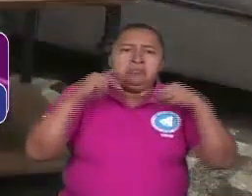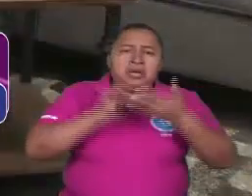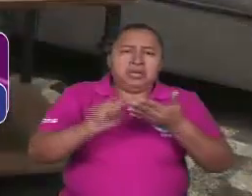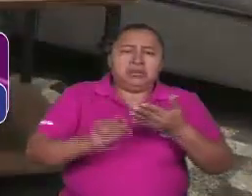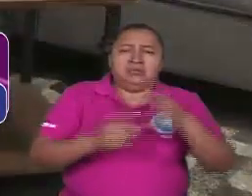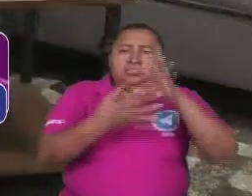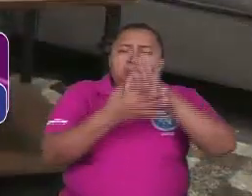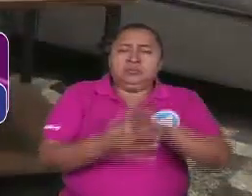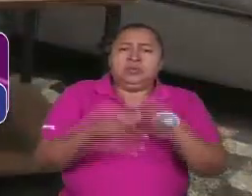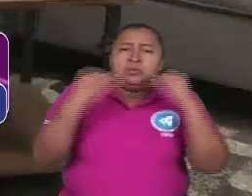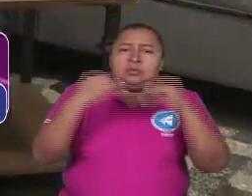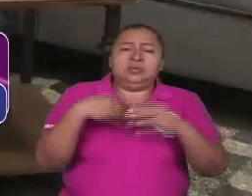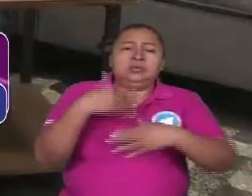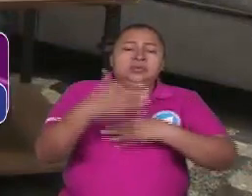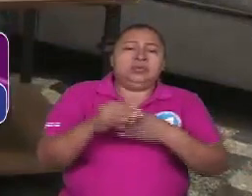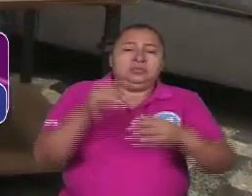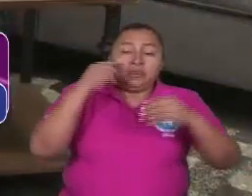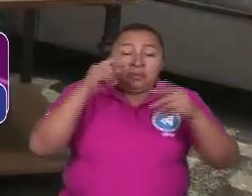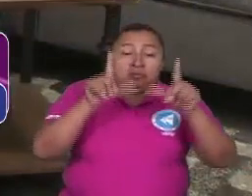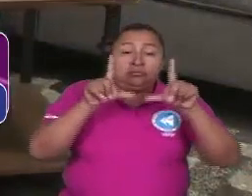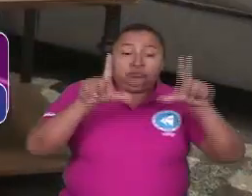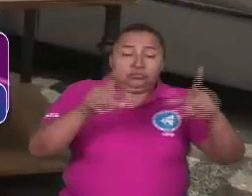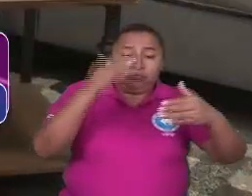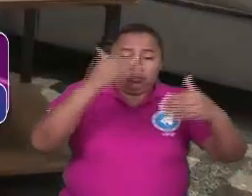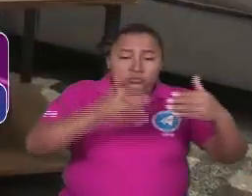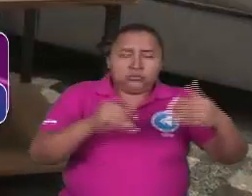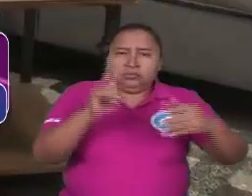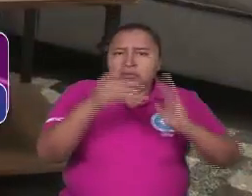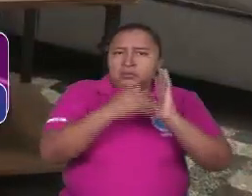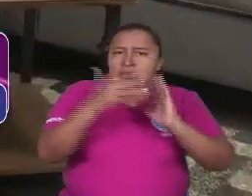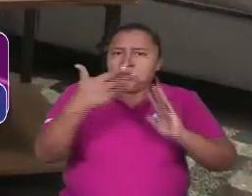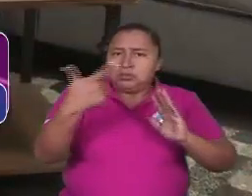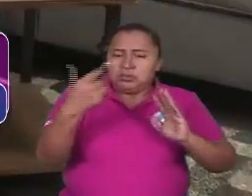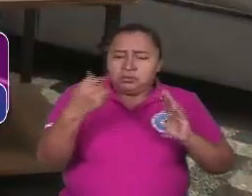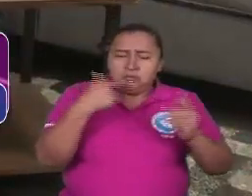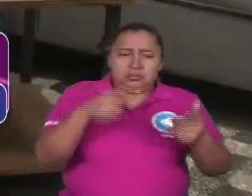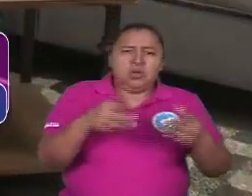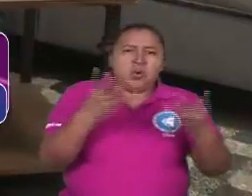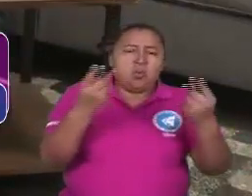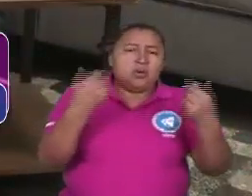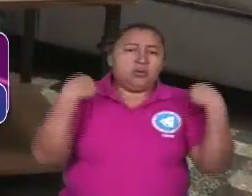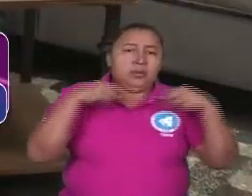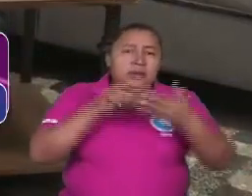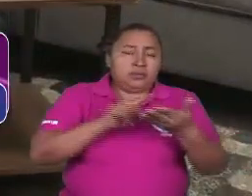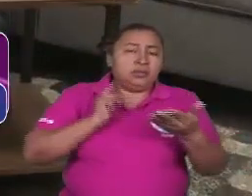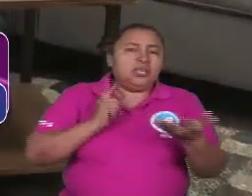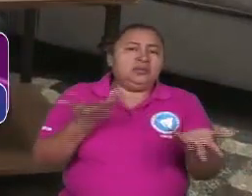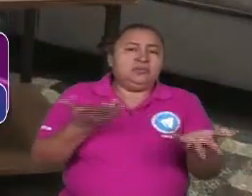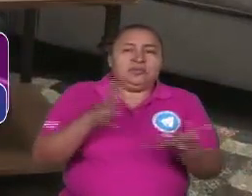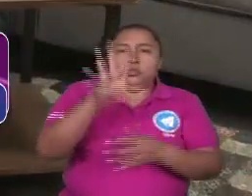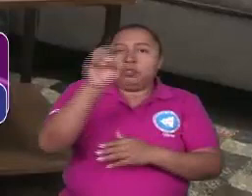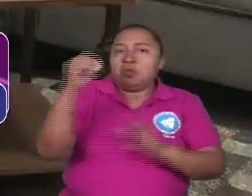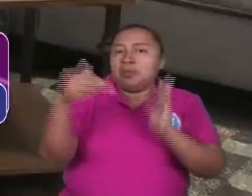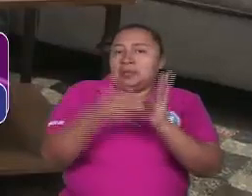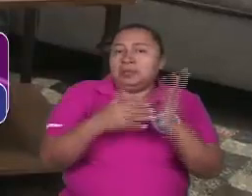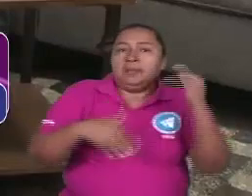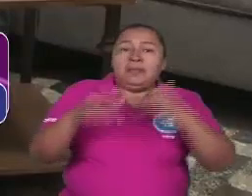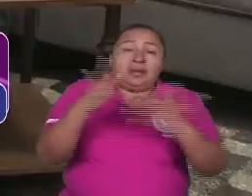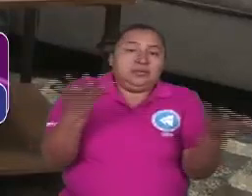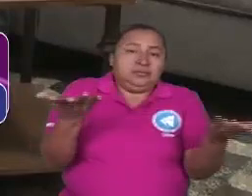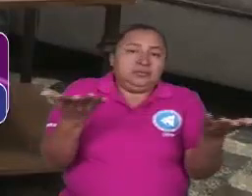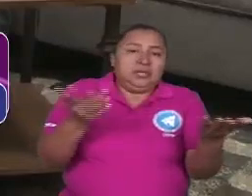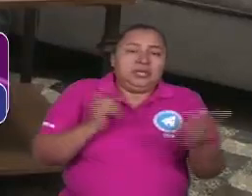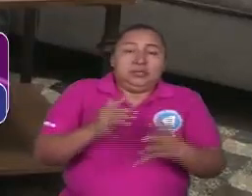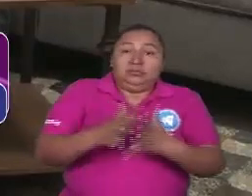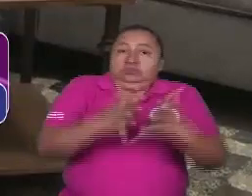sistema de educación cuando yo voy a las nóminas del 79 ¿cuántos maestros tenés ahora más de 50 mil? te da